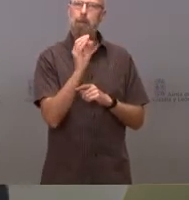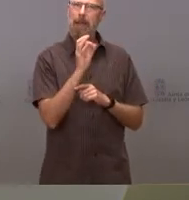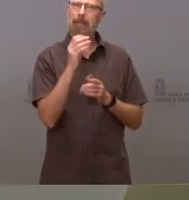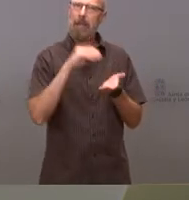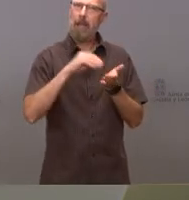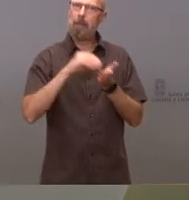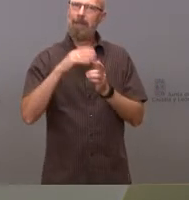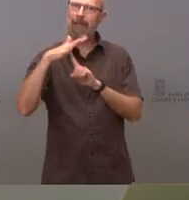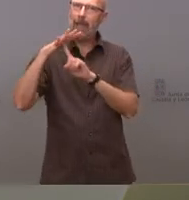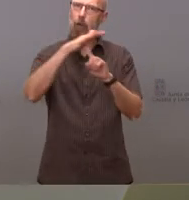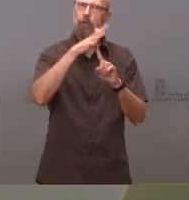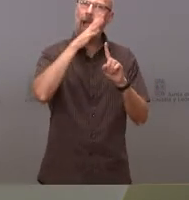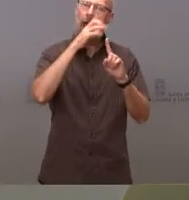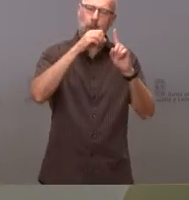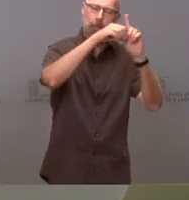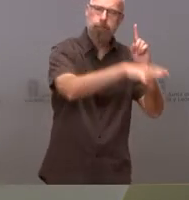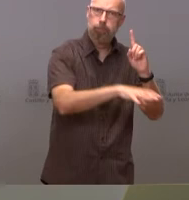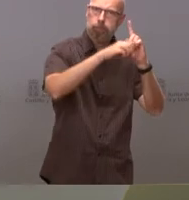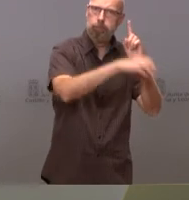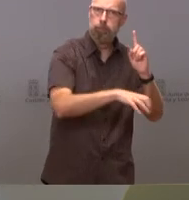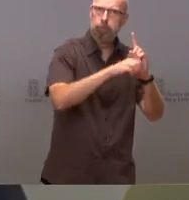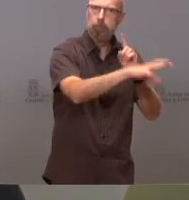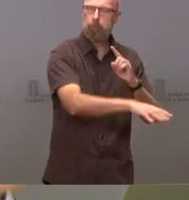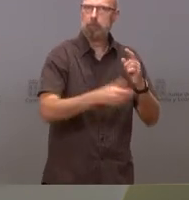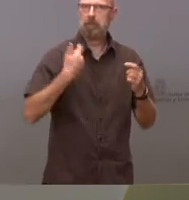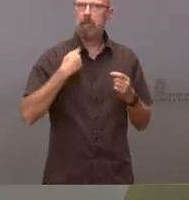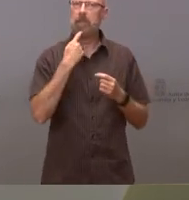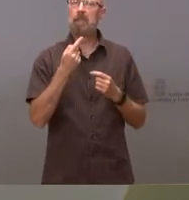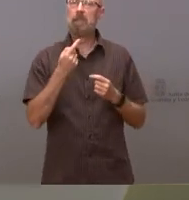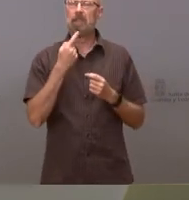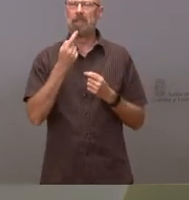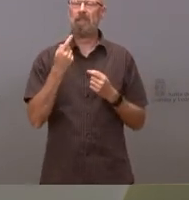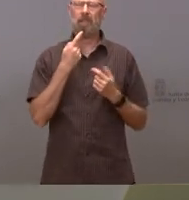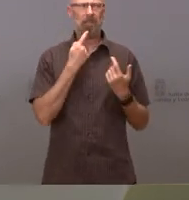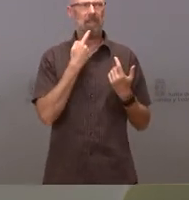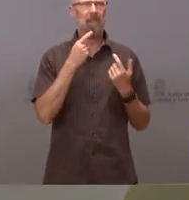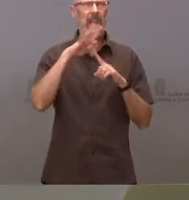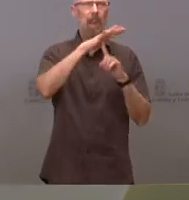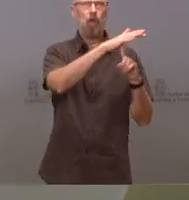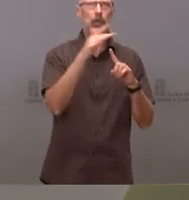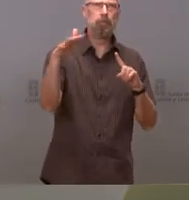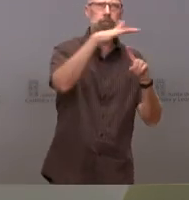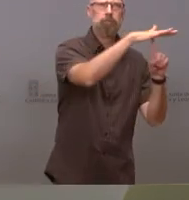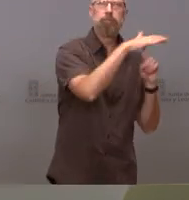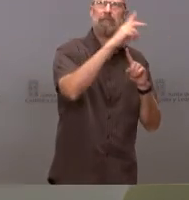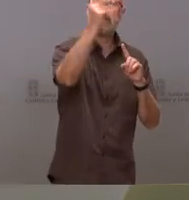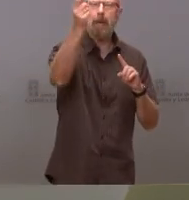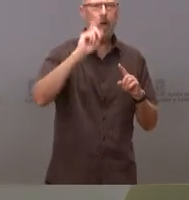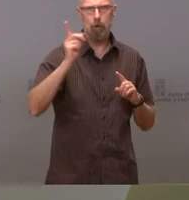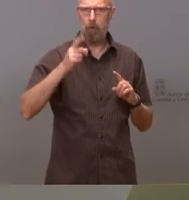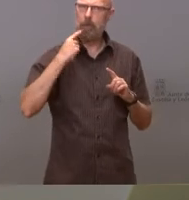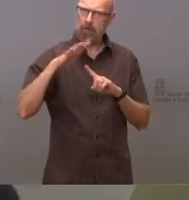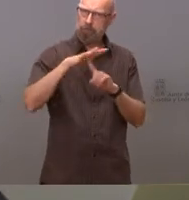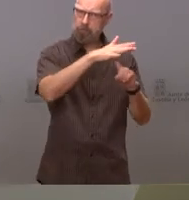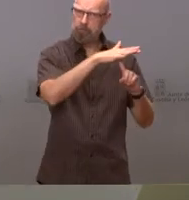que en esa información falsa decía que el helicóptero había sobre la zona y se había marchado 20 descargas de helicóptero y hace ya su parada técnica